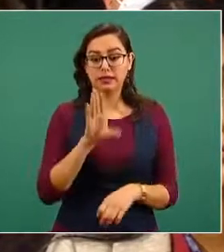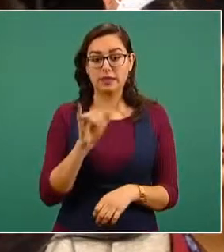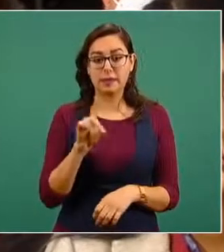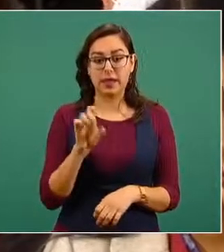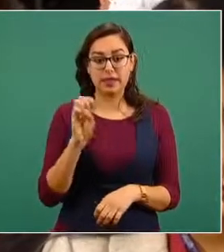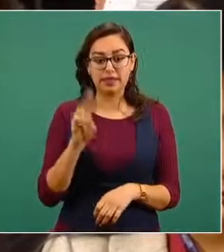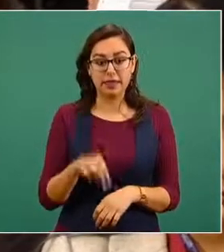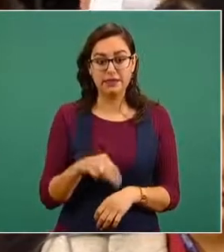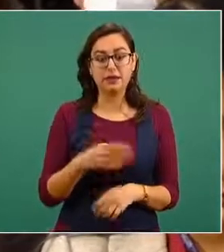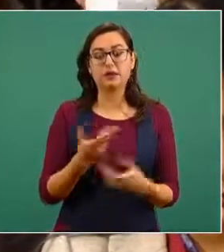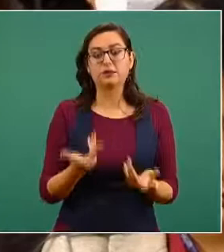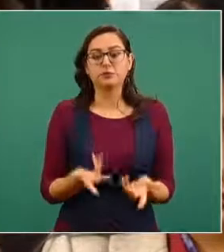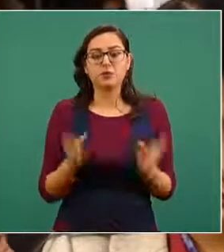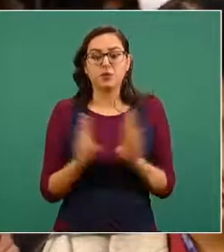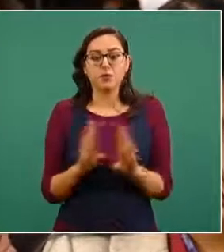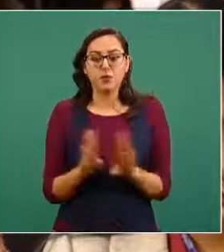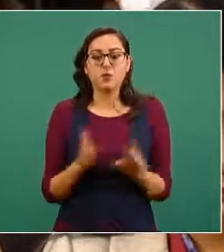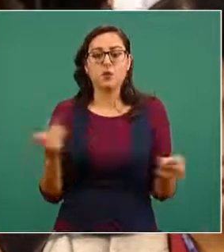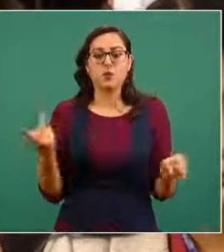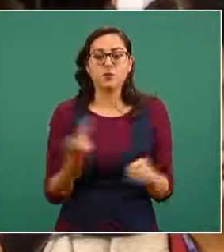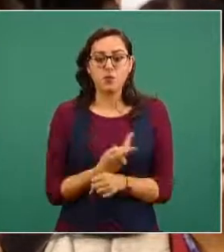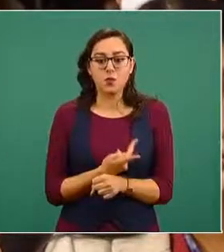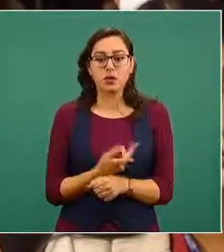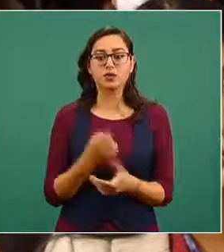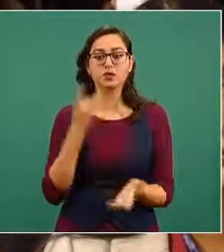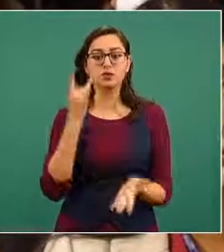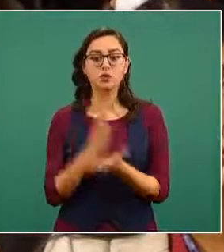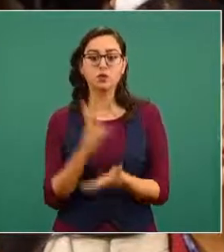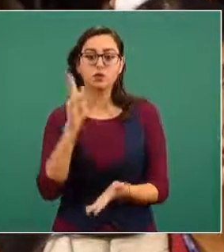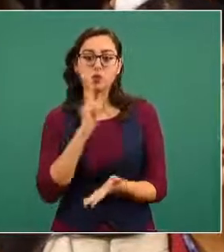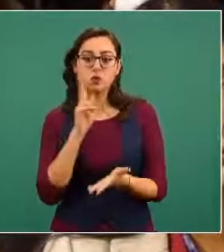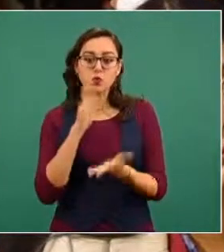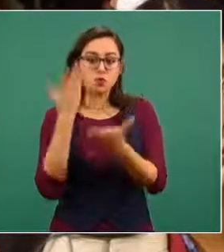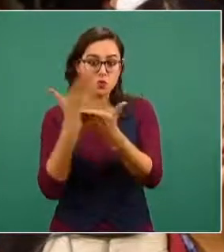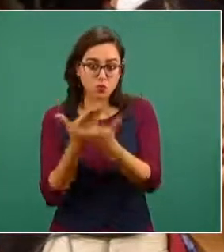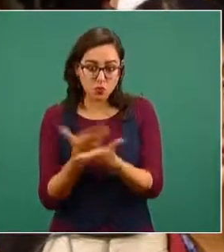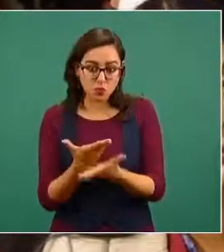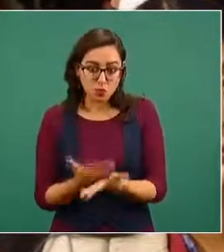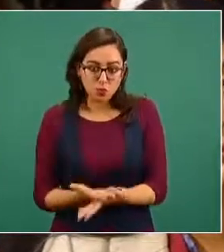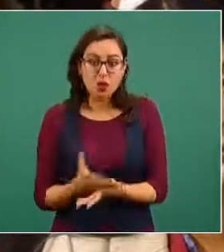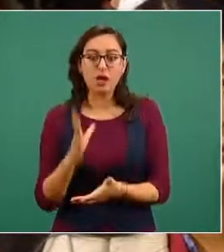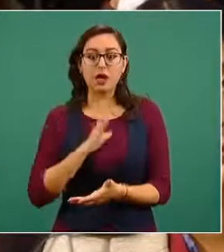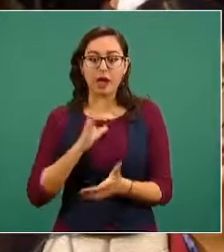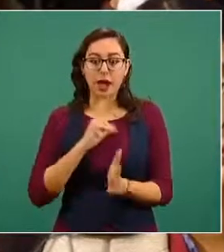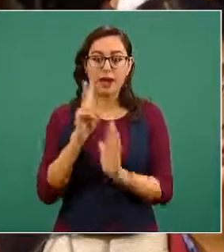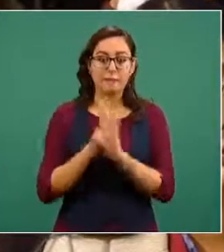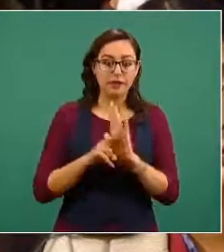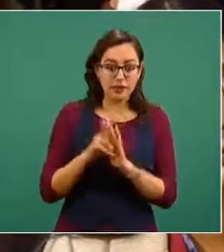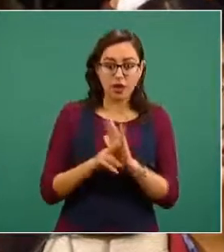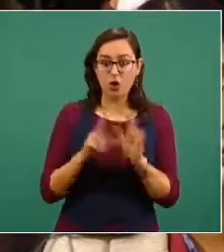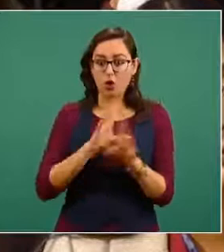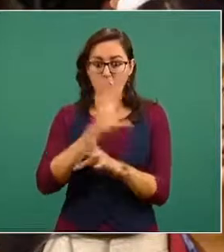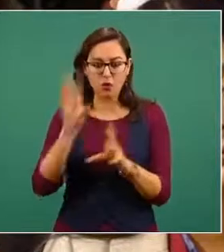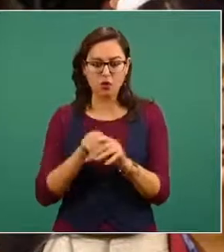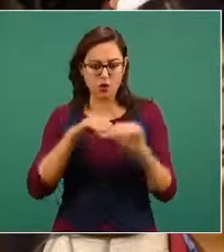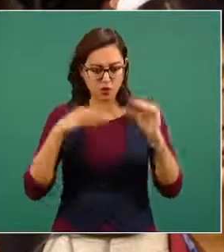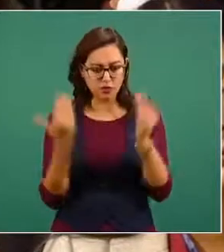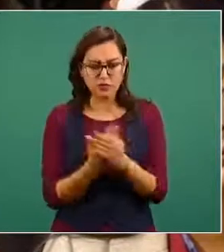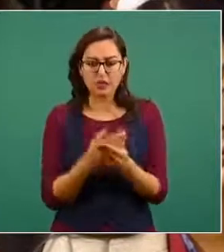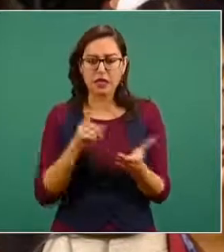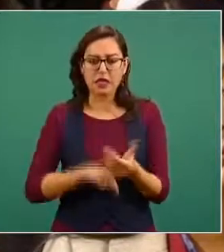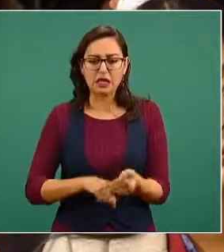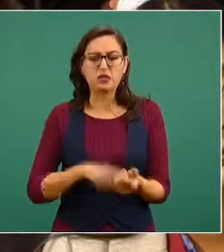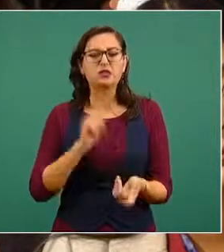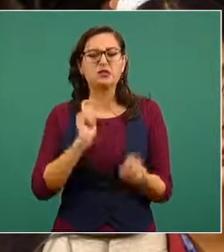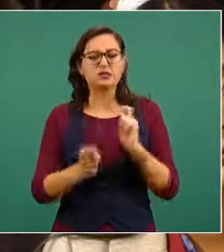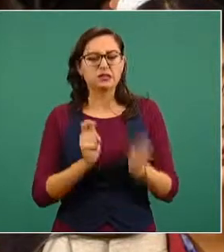qué vamos a tener solamente pruebas documentales si existen grabaciones qué es lo que contiene este expediente y